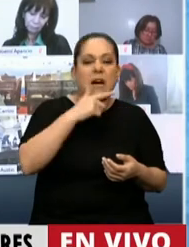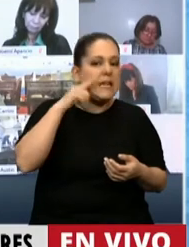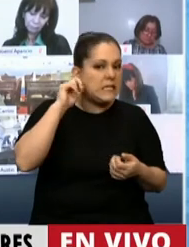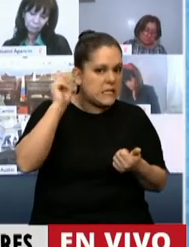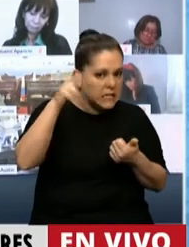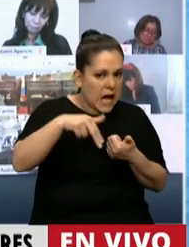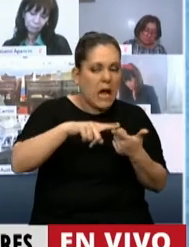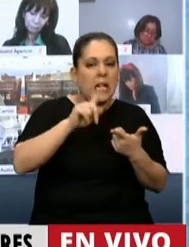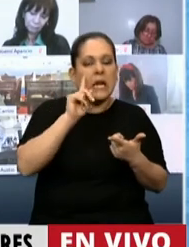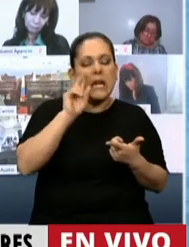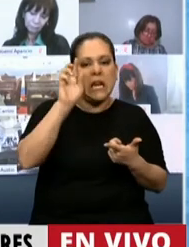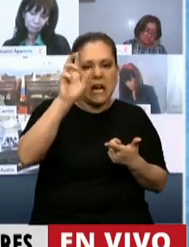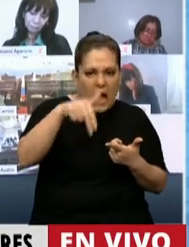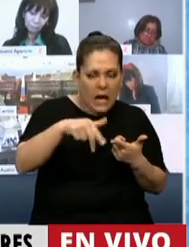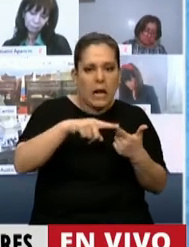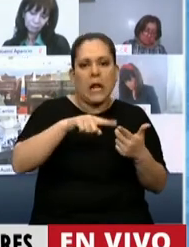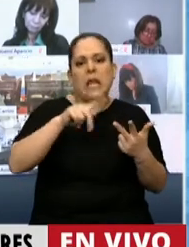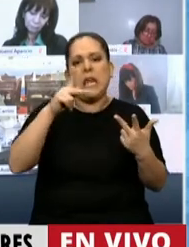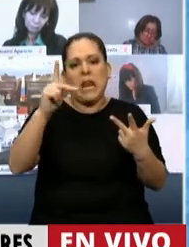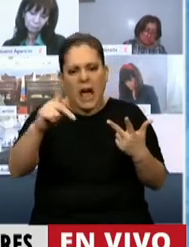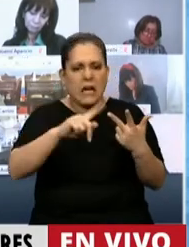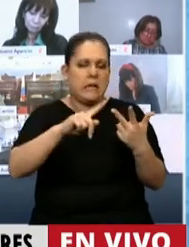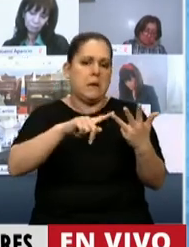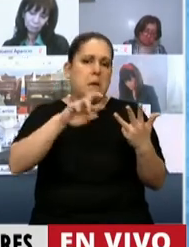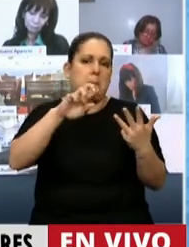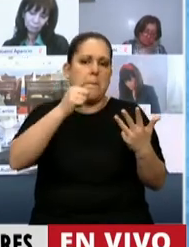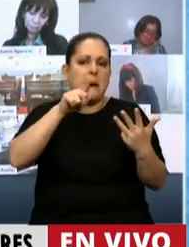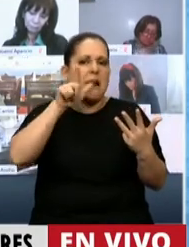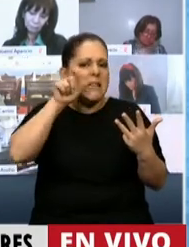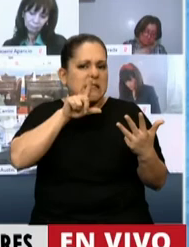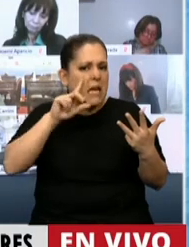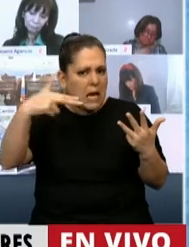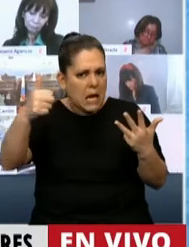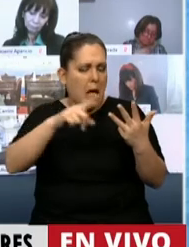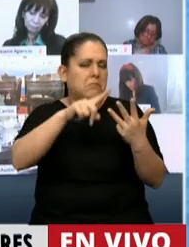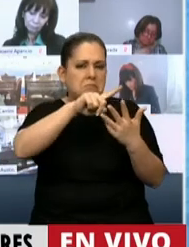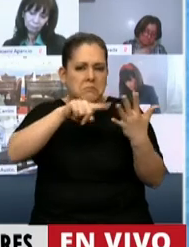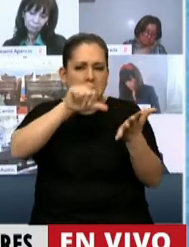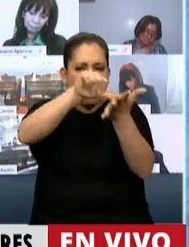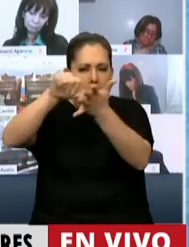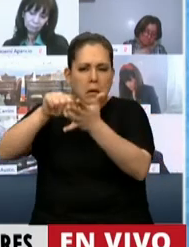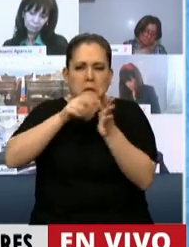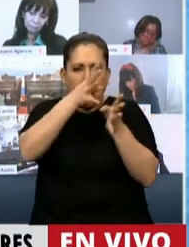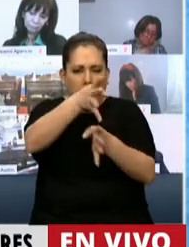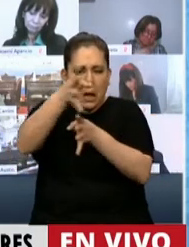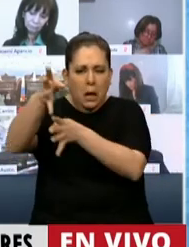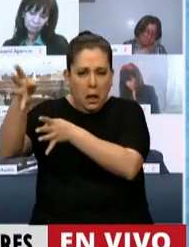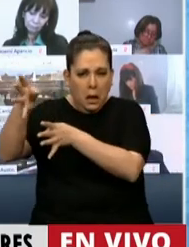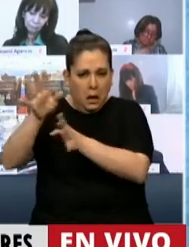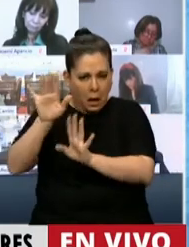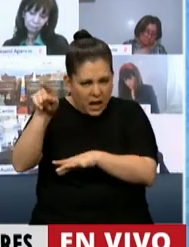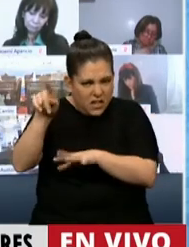Siria, en Yugoslavia, a las masacres contra el pueblo palestino, a las provocaciones contra Irán o a las